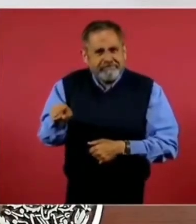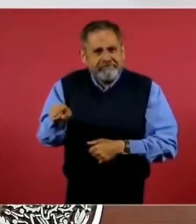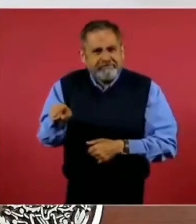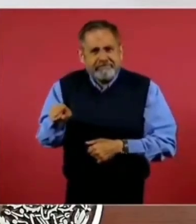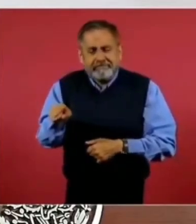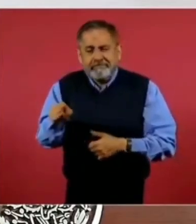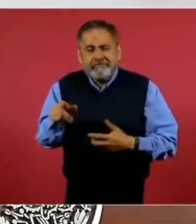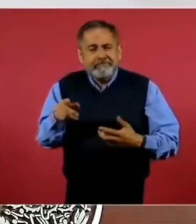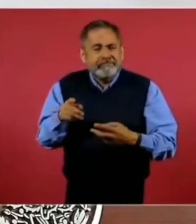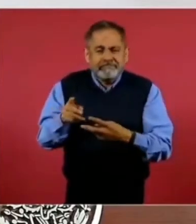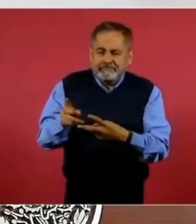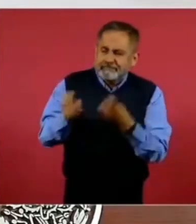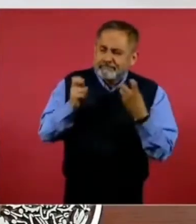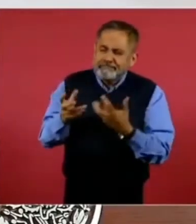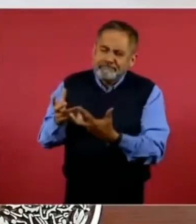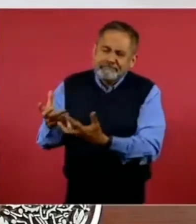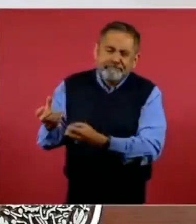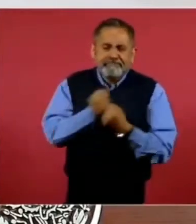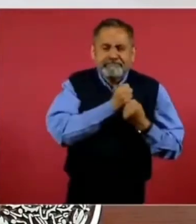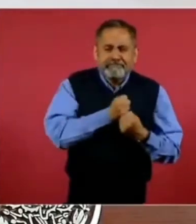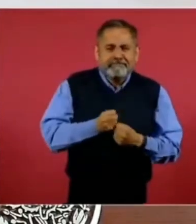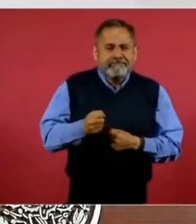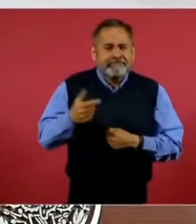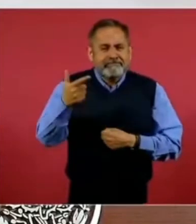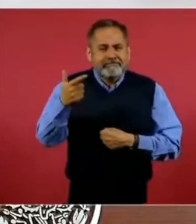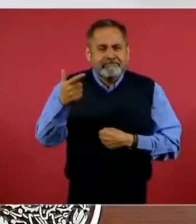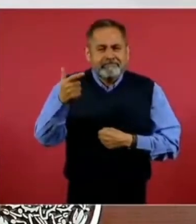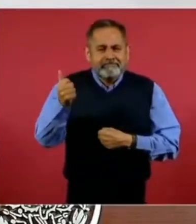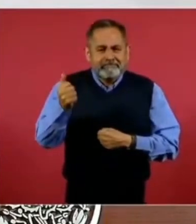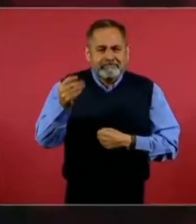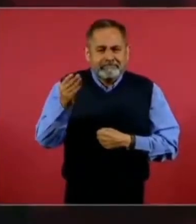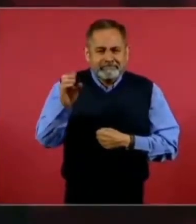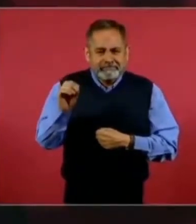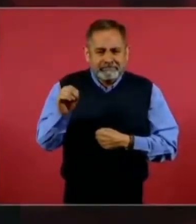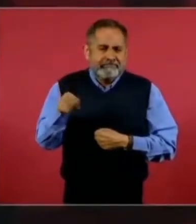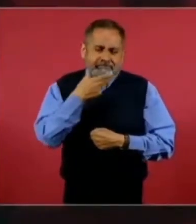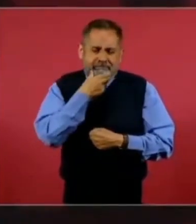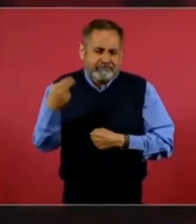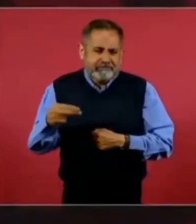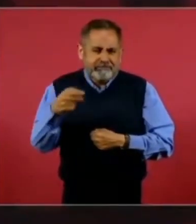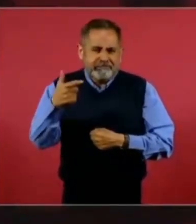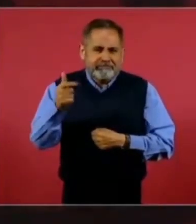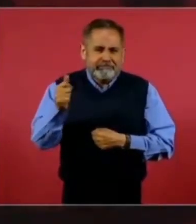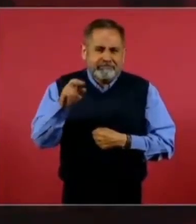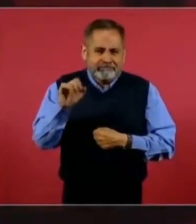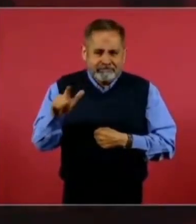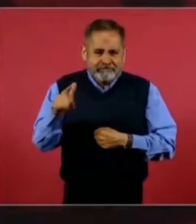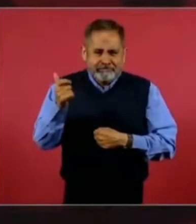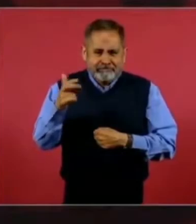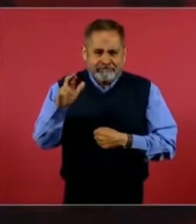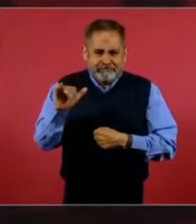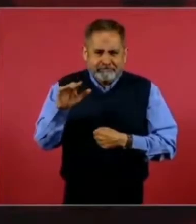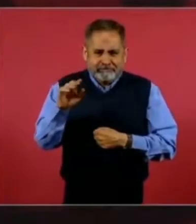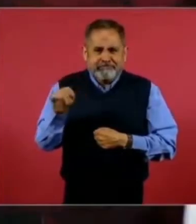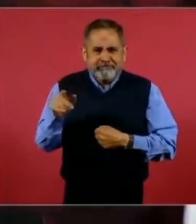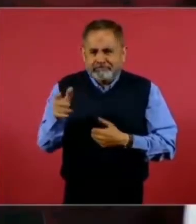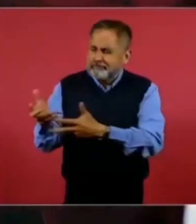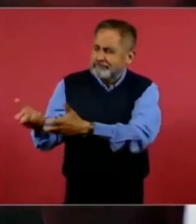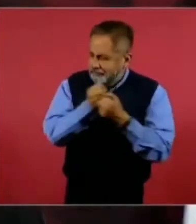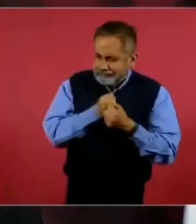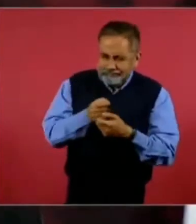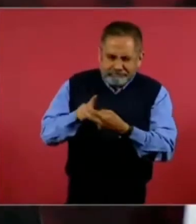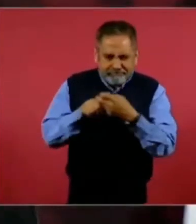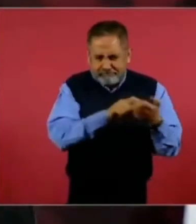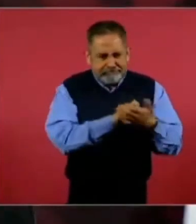Gabo, a Gabriel García Márquez, para tenerlo ahí y pedirle que escribiera